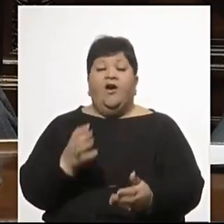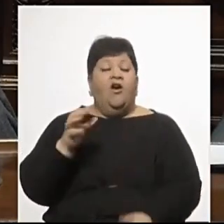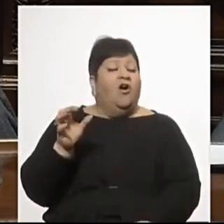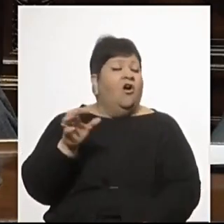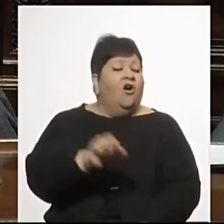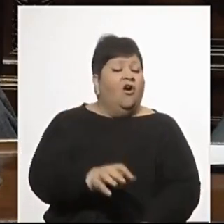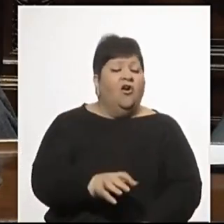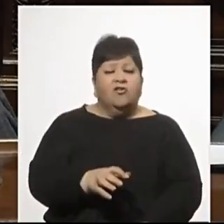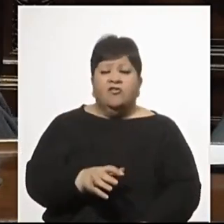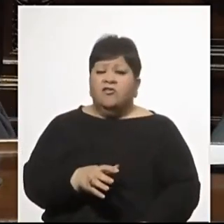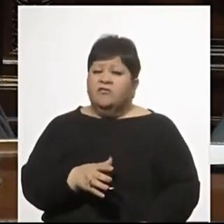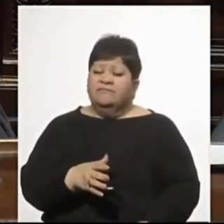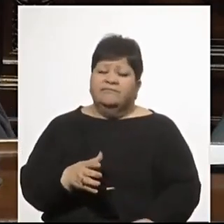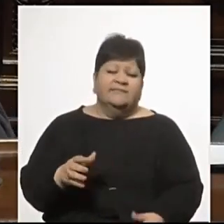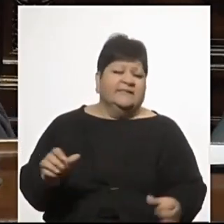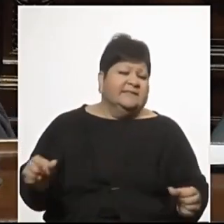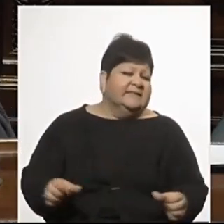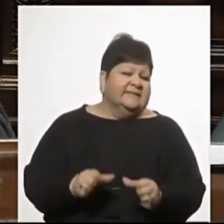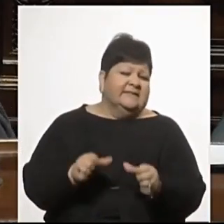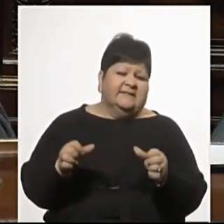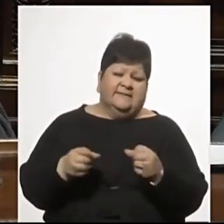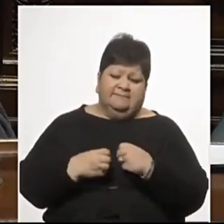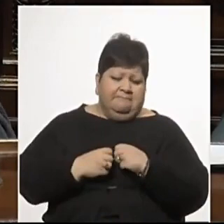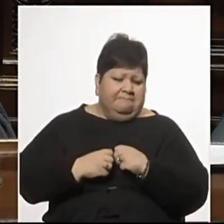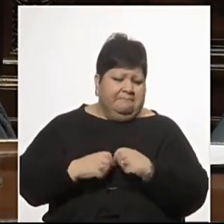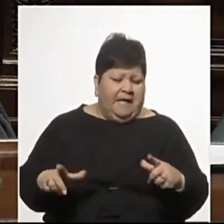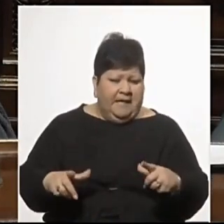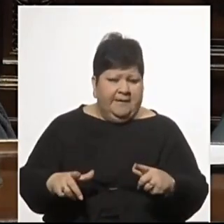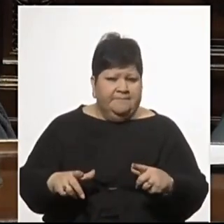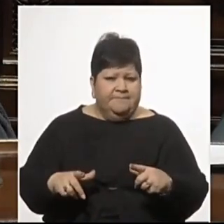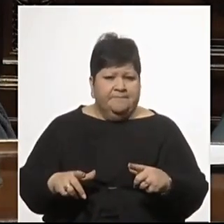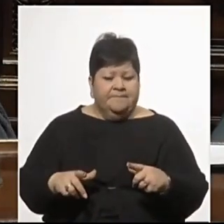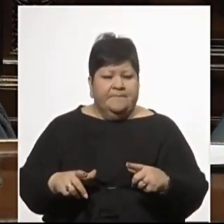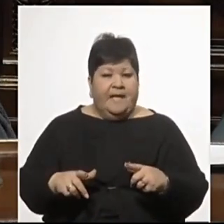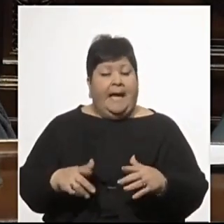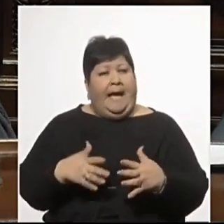Y una cosa es la pasión y otra cosa es el cultivo del odio.